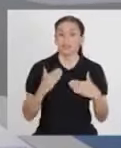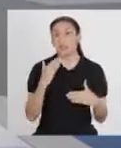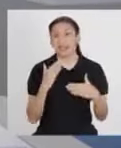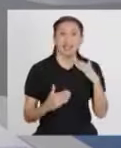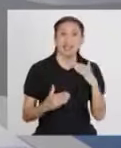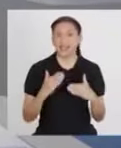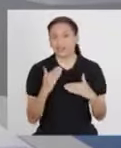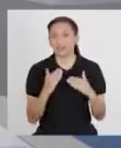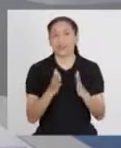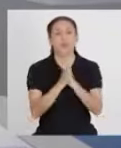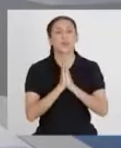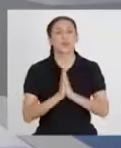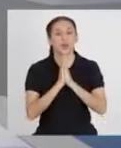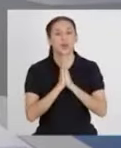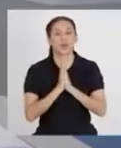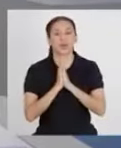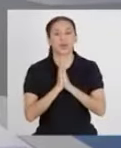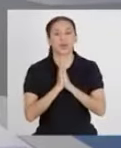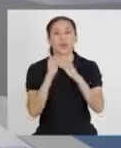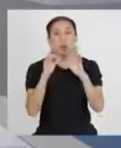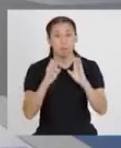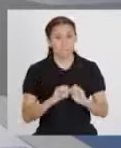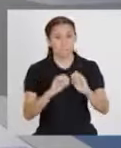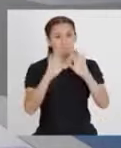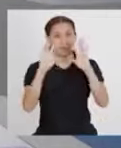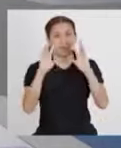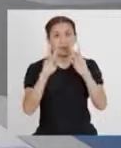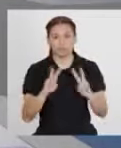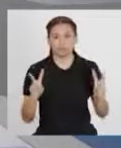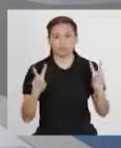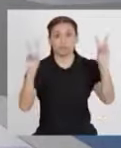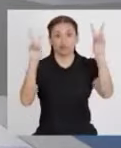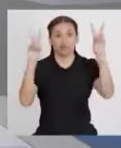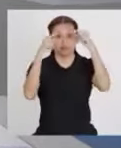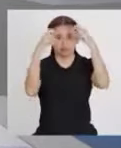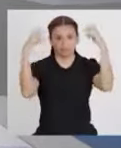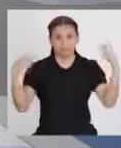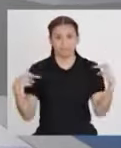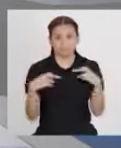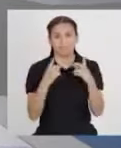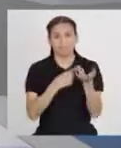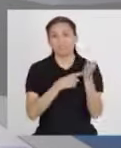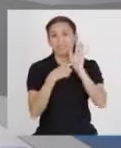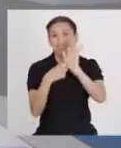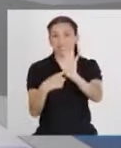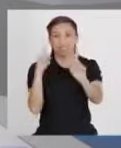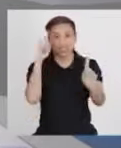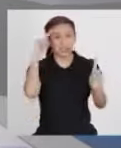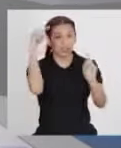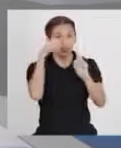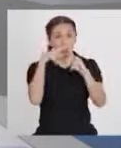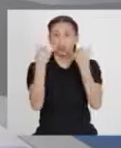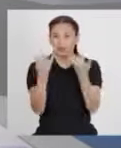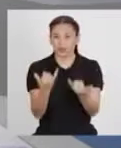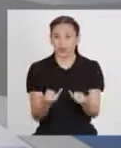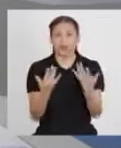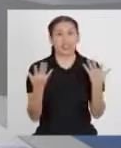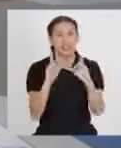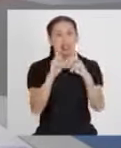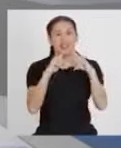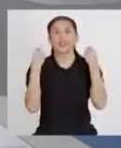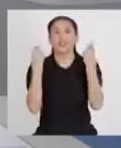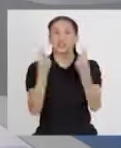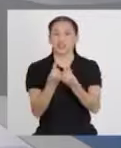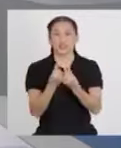Macabot, por favor, activa tu pizarra virtual para presentarles el propósito de hoy